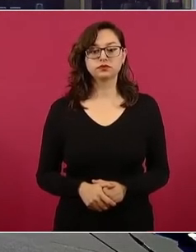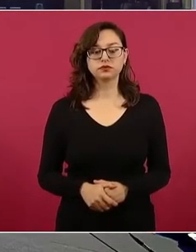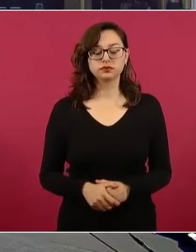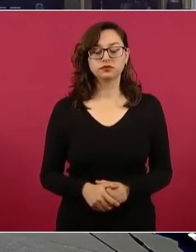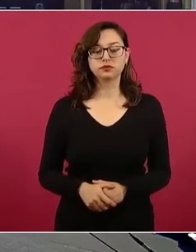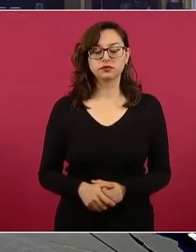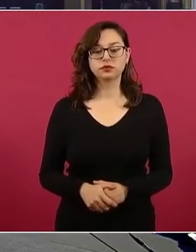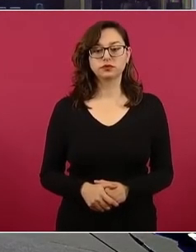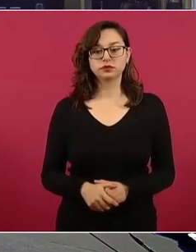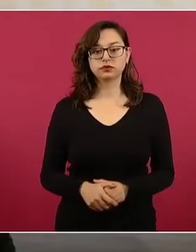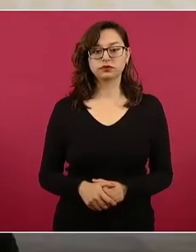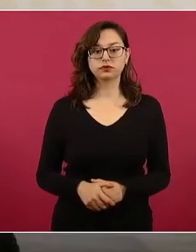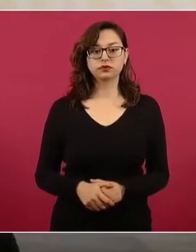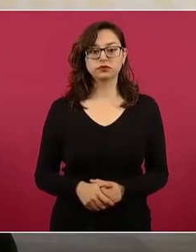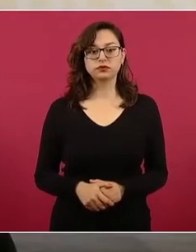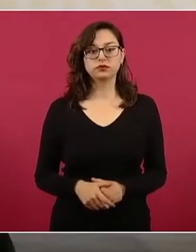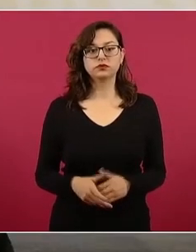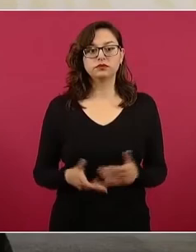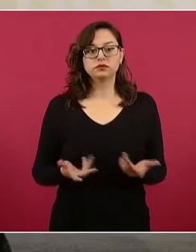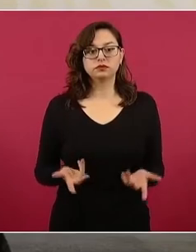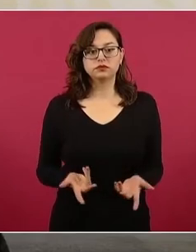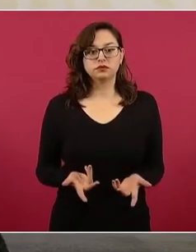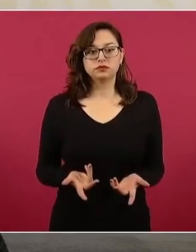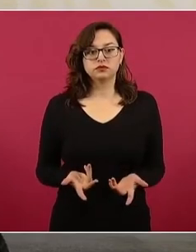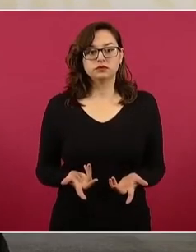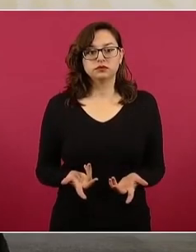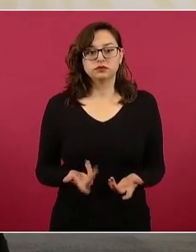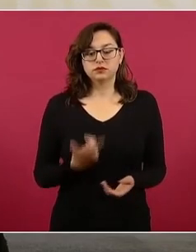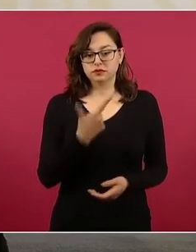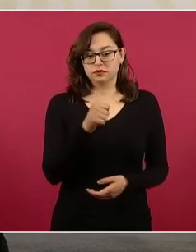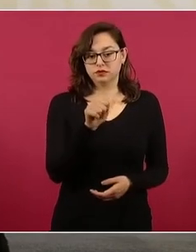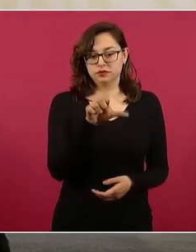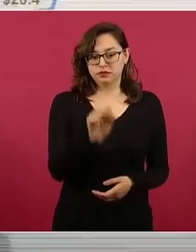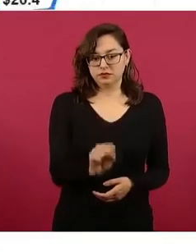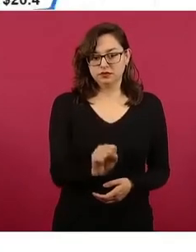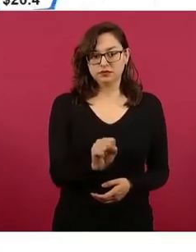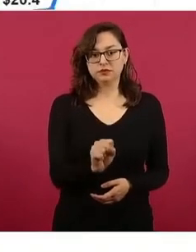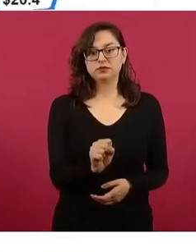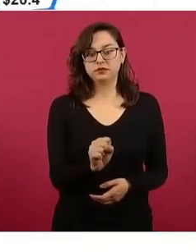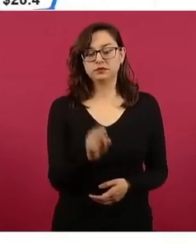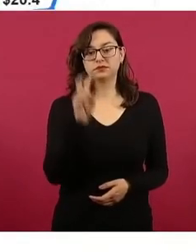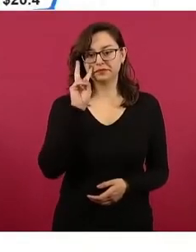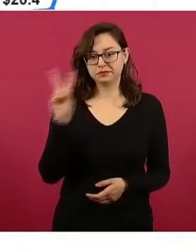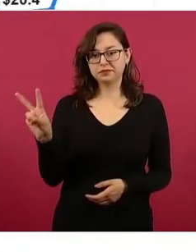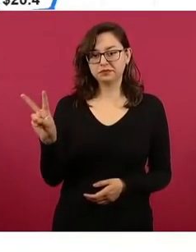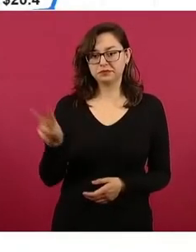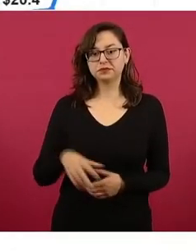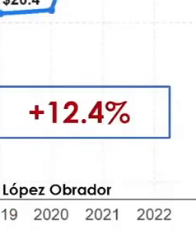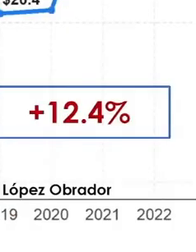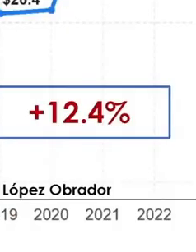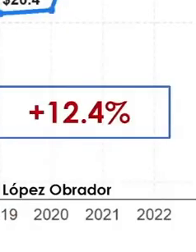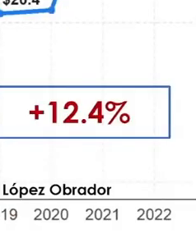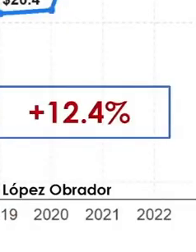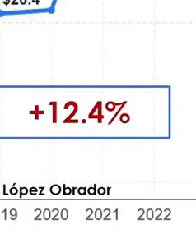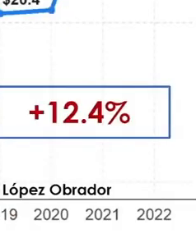con Calderón menos 1.5, energía